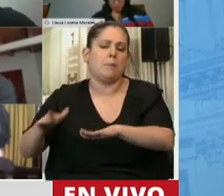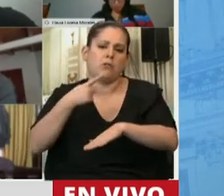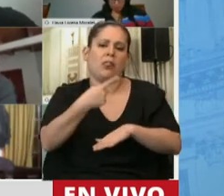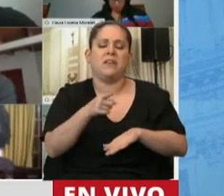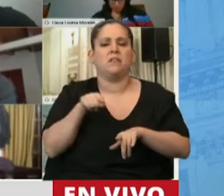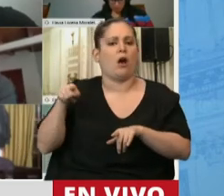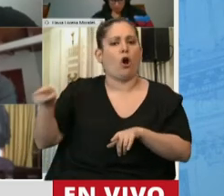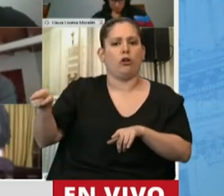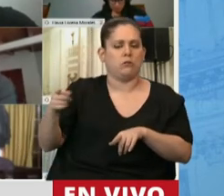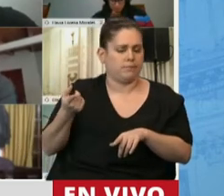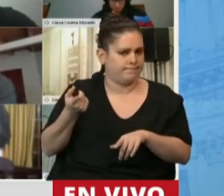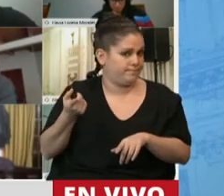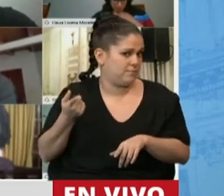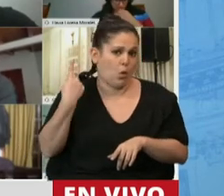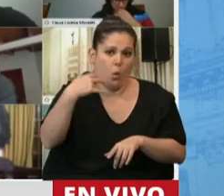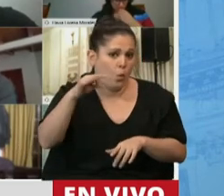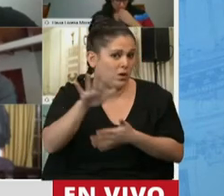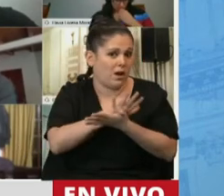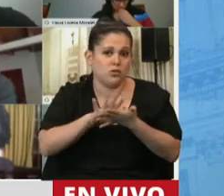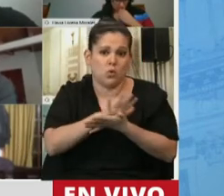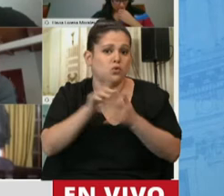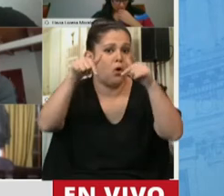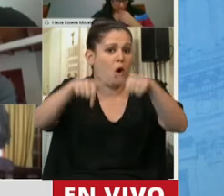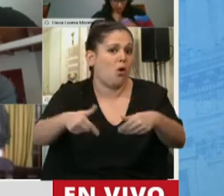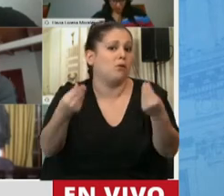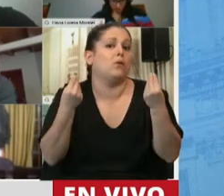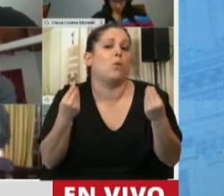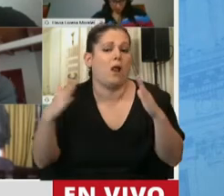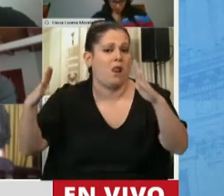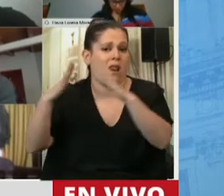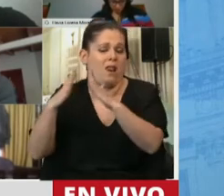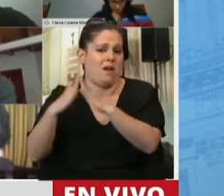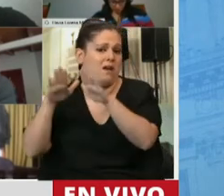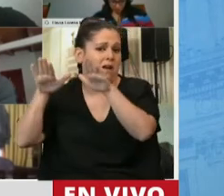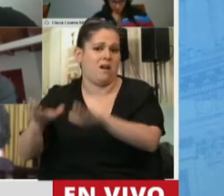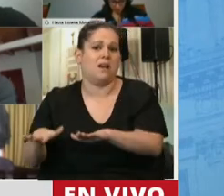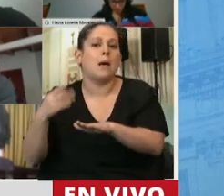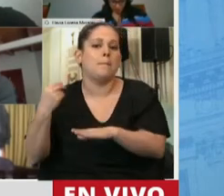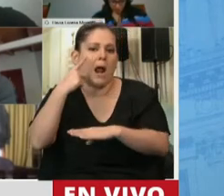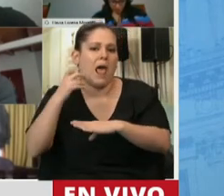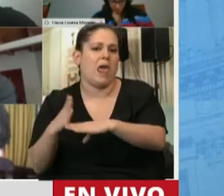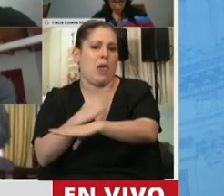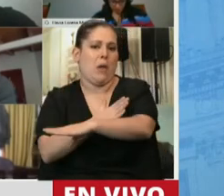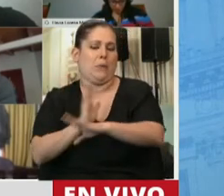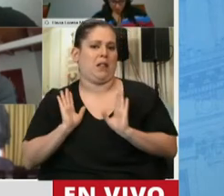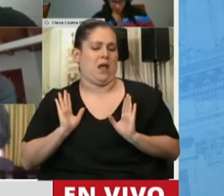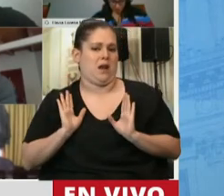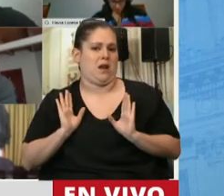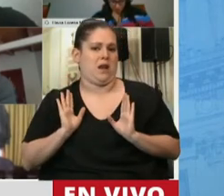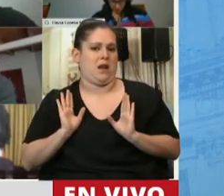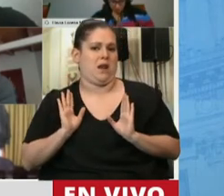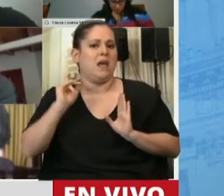única vacuna que tenemos para prevenir, no para curar, sino para prevenir y para